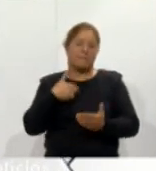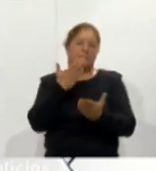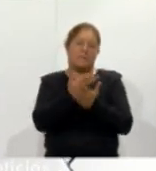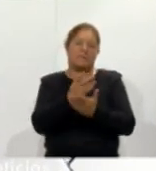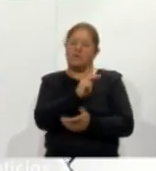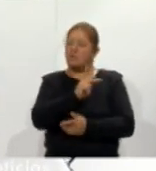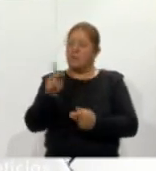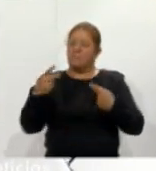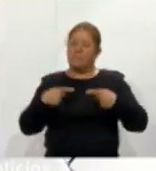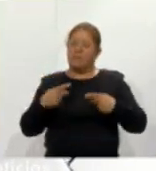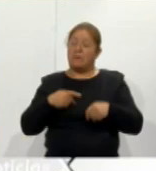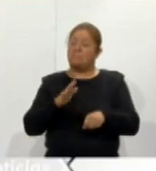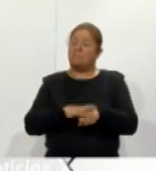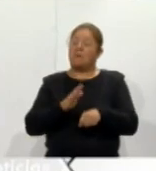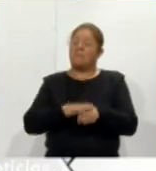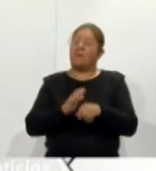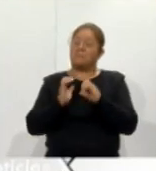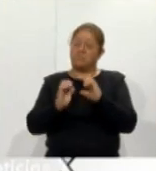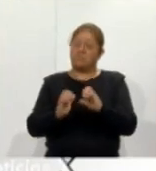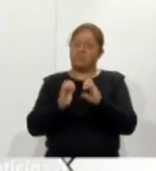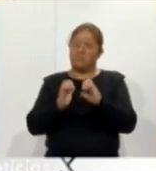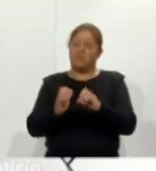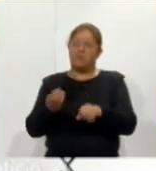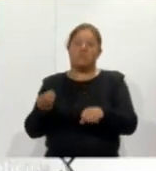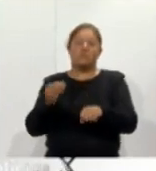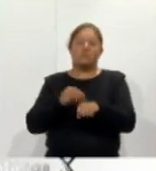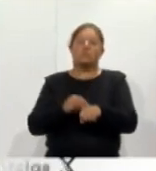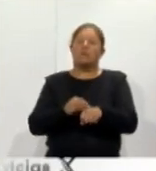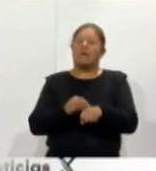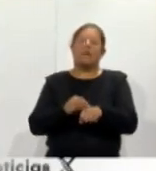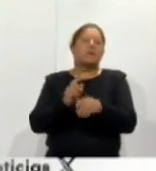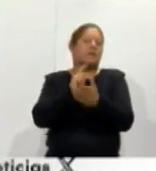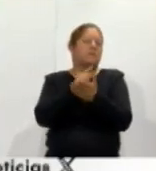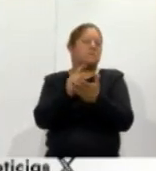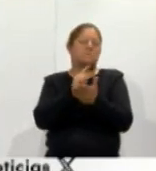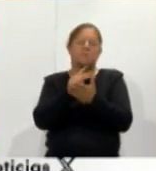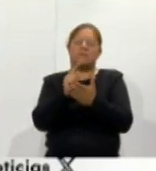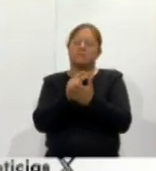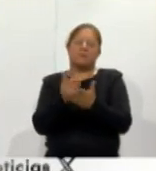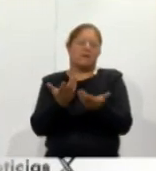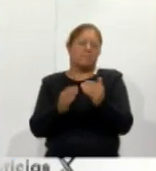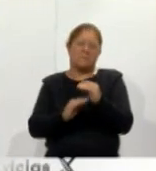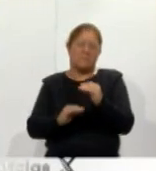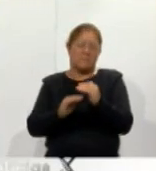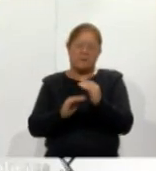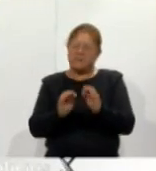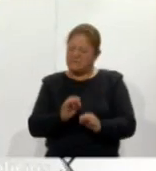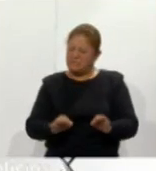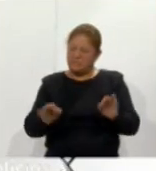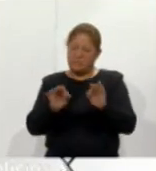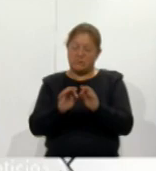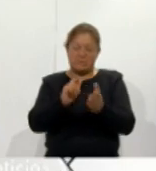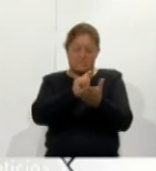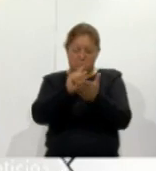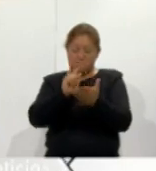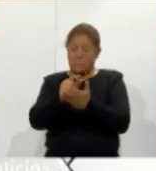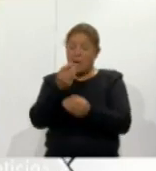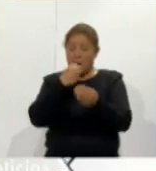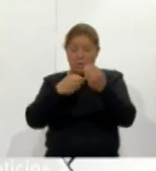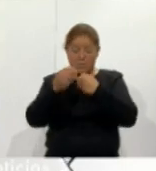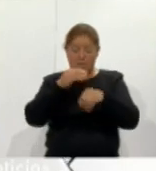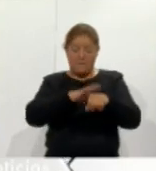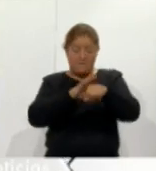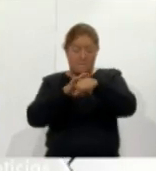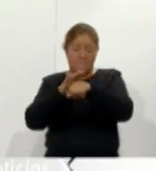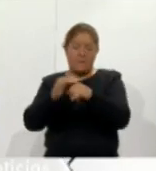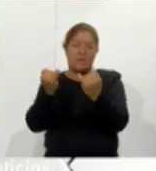población extremar precauciones e implementar medidas básicas de higiene el manejo adecuado y desinfección de alimentos principalmente